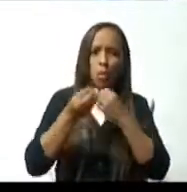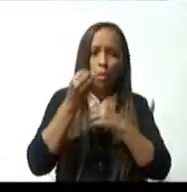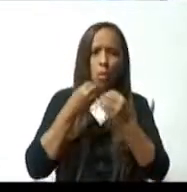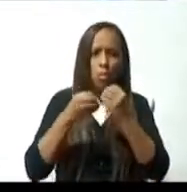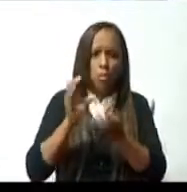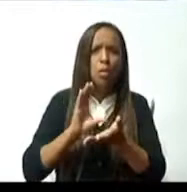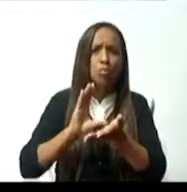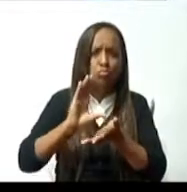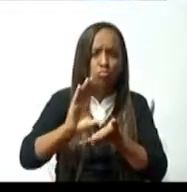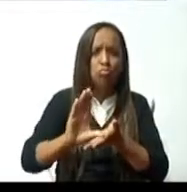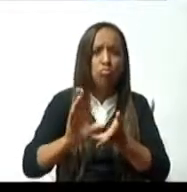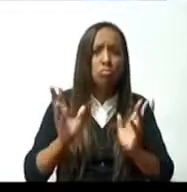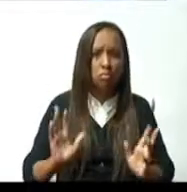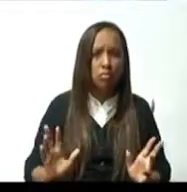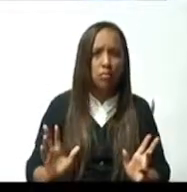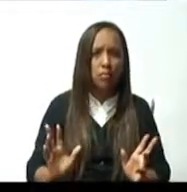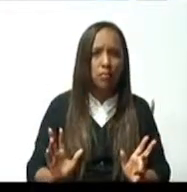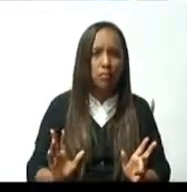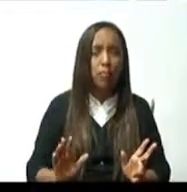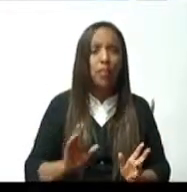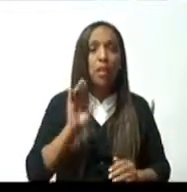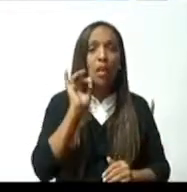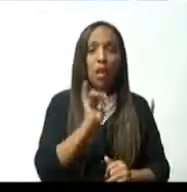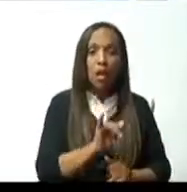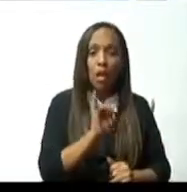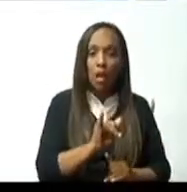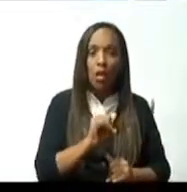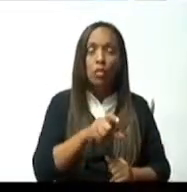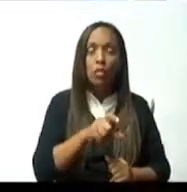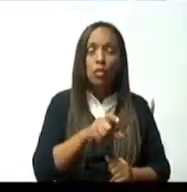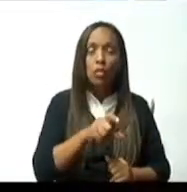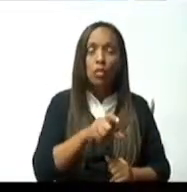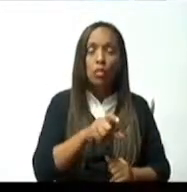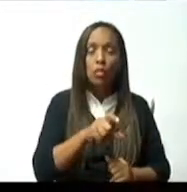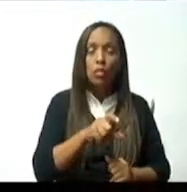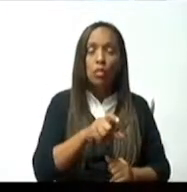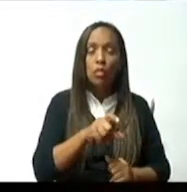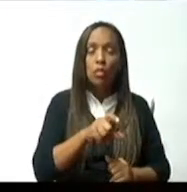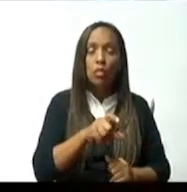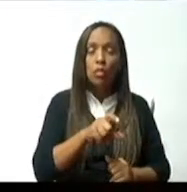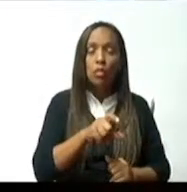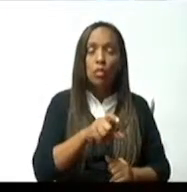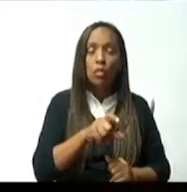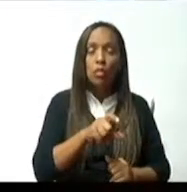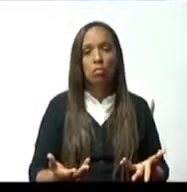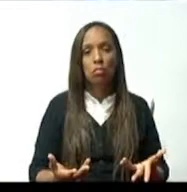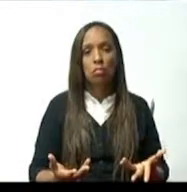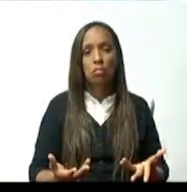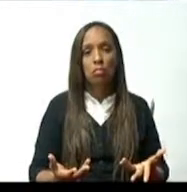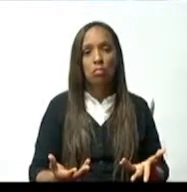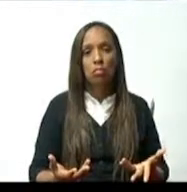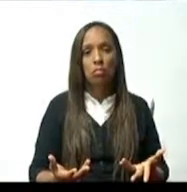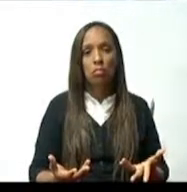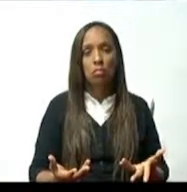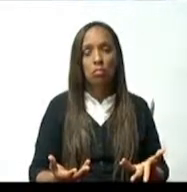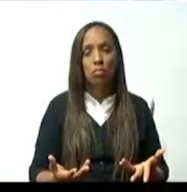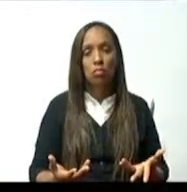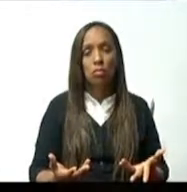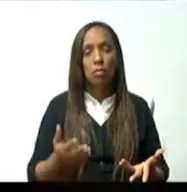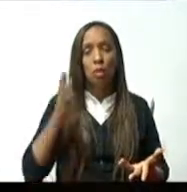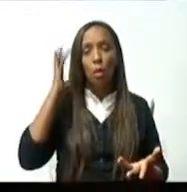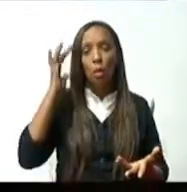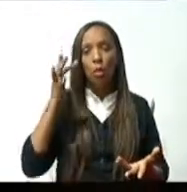diagnosticadas, lo que hay es que acelerar el paso. ¿Cómo es posible que faltando 10 días para iniciar la